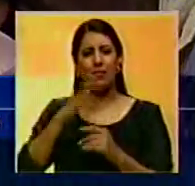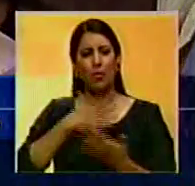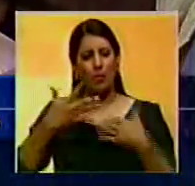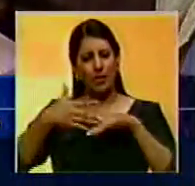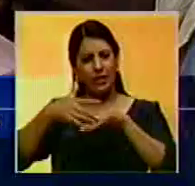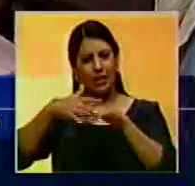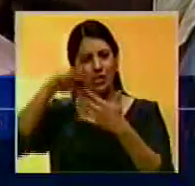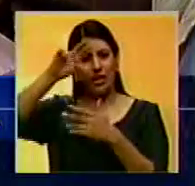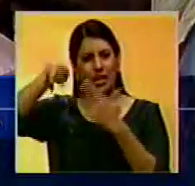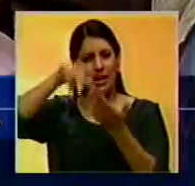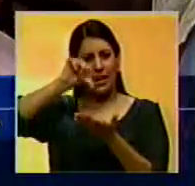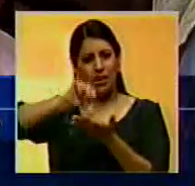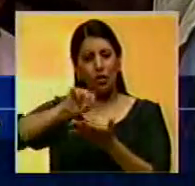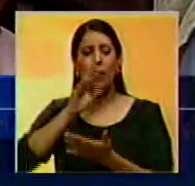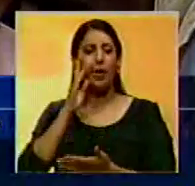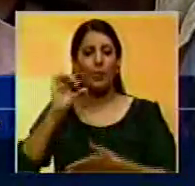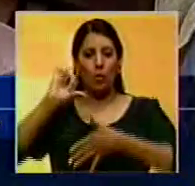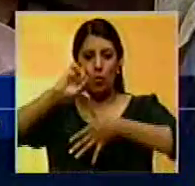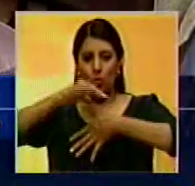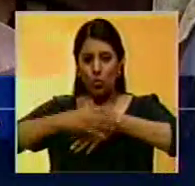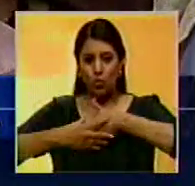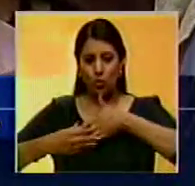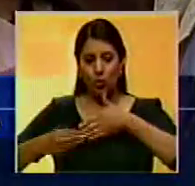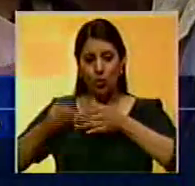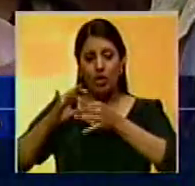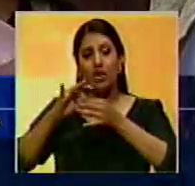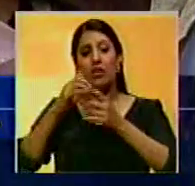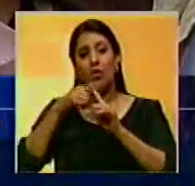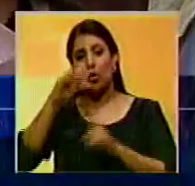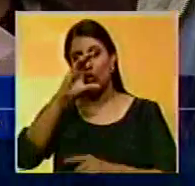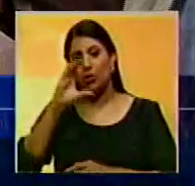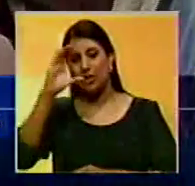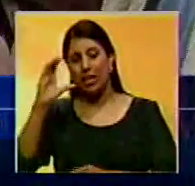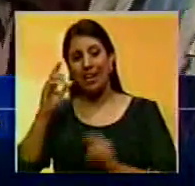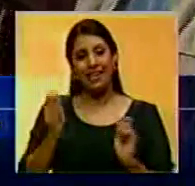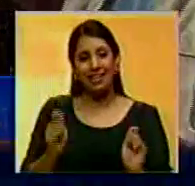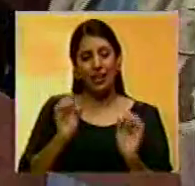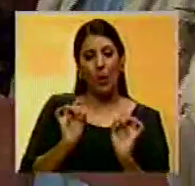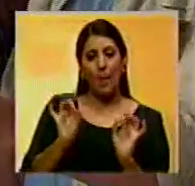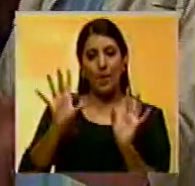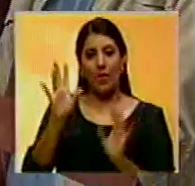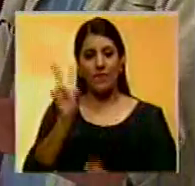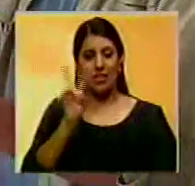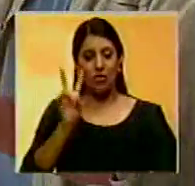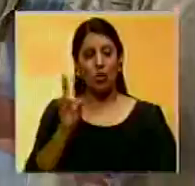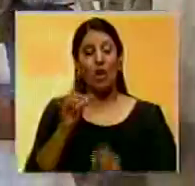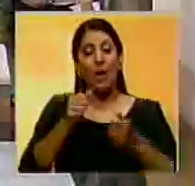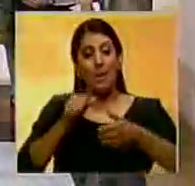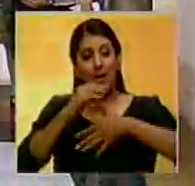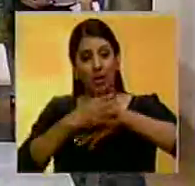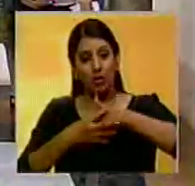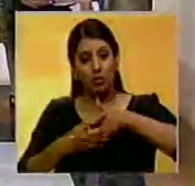integración regional como la UNASUR, la CELAC, el intento de expulsión de Venezuela del MERCOSUR.